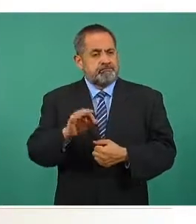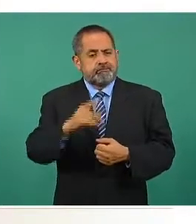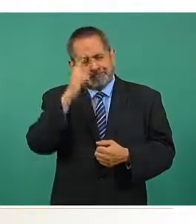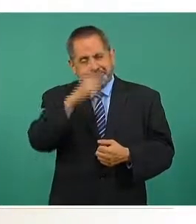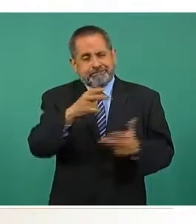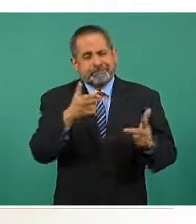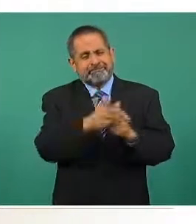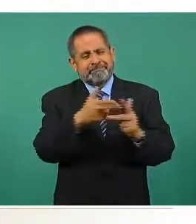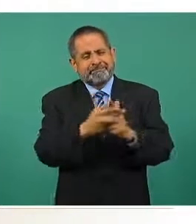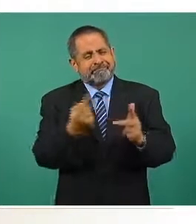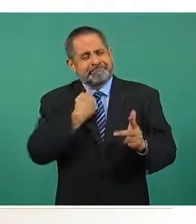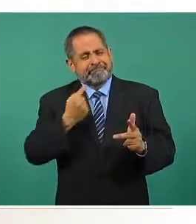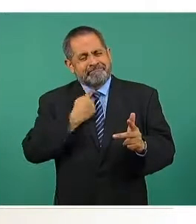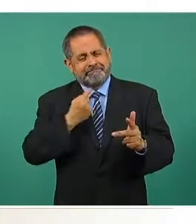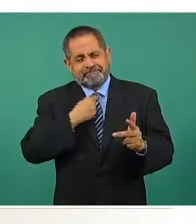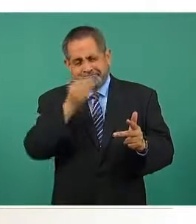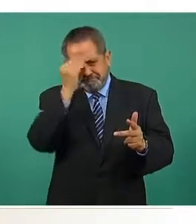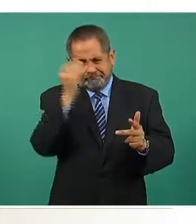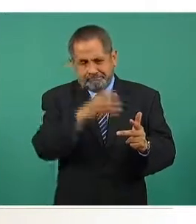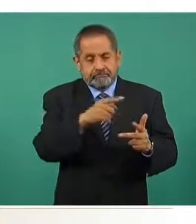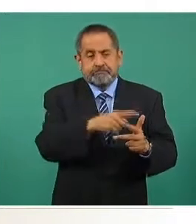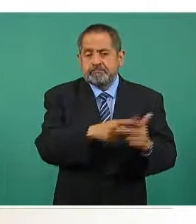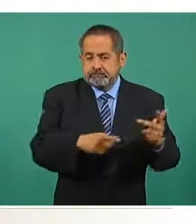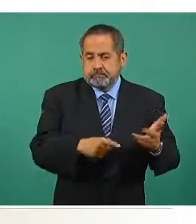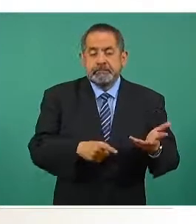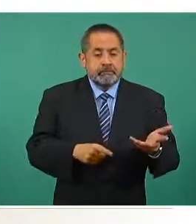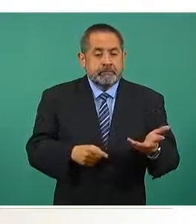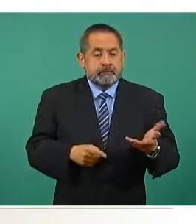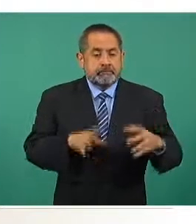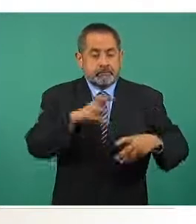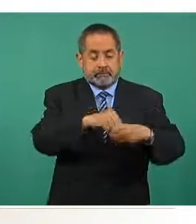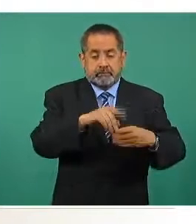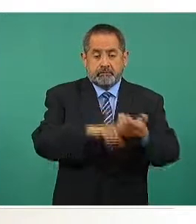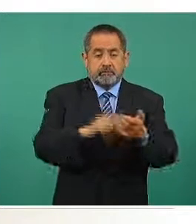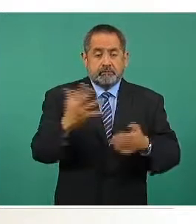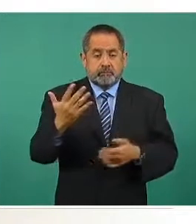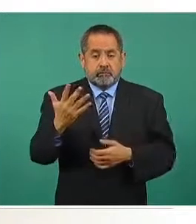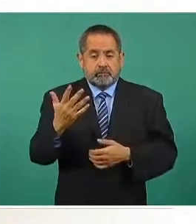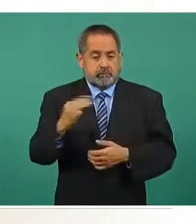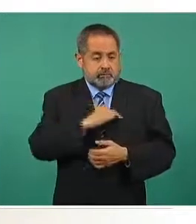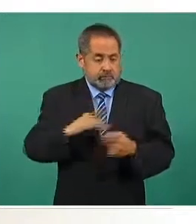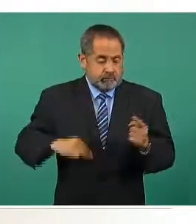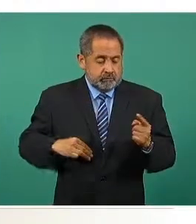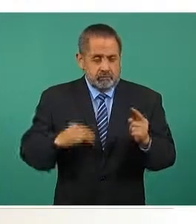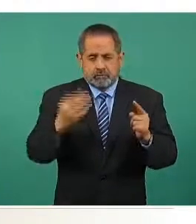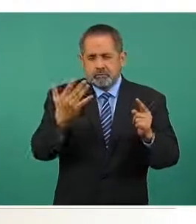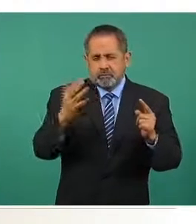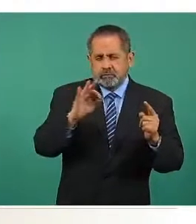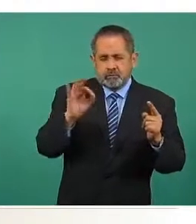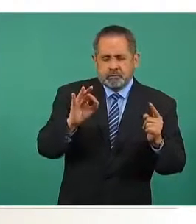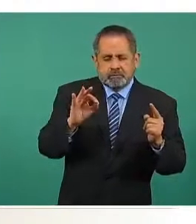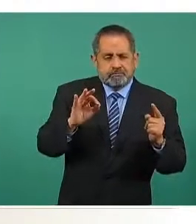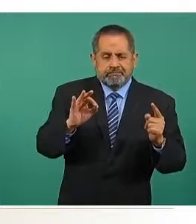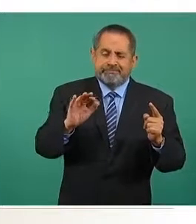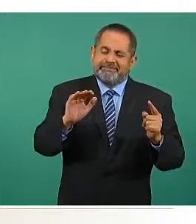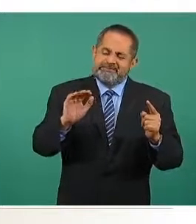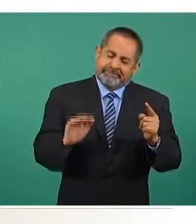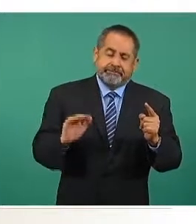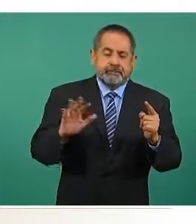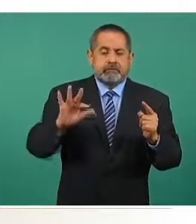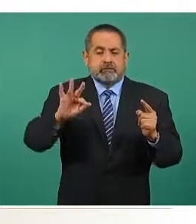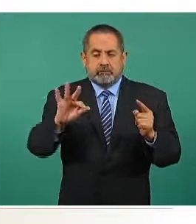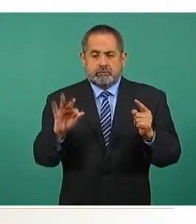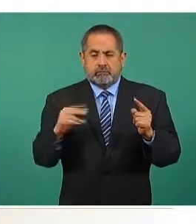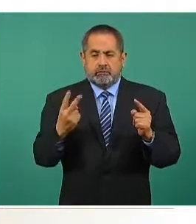país está en esos 50 municipios ya no el 50 por ciento sino el 42 por ciento